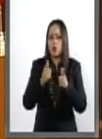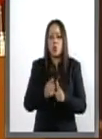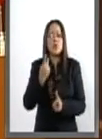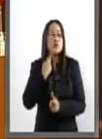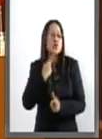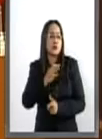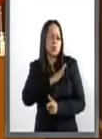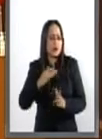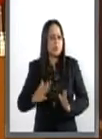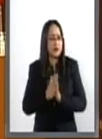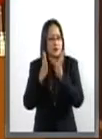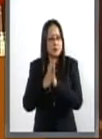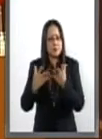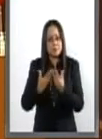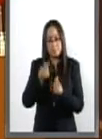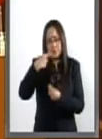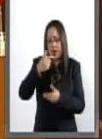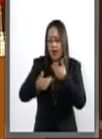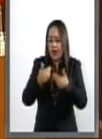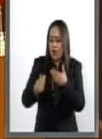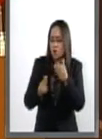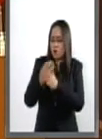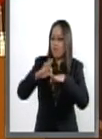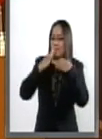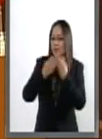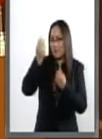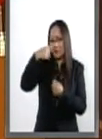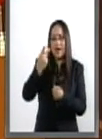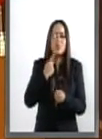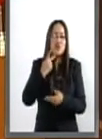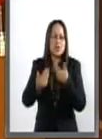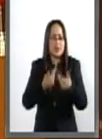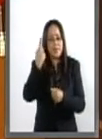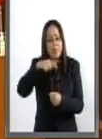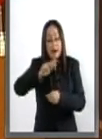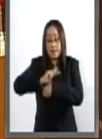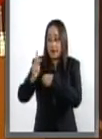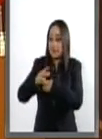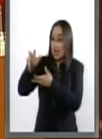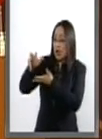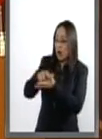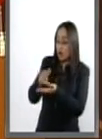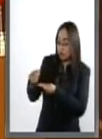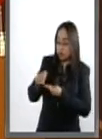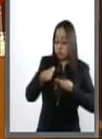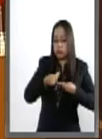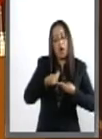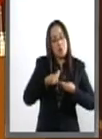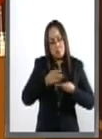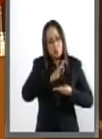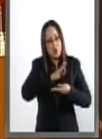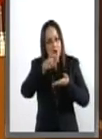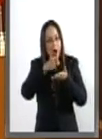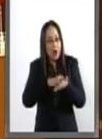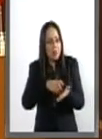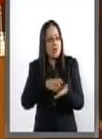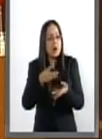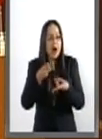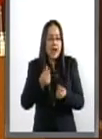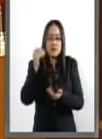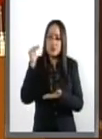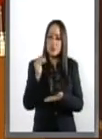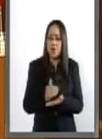proceso de cambio, en la forma de hacer política, empezando por ahorrarle al país el dinero que reciben y que la gran mayoría de los